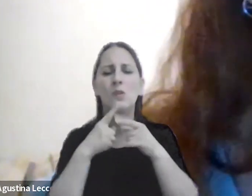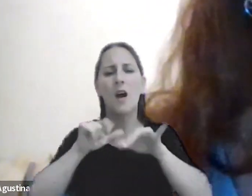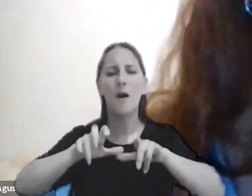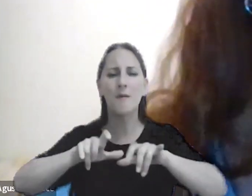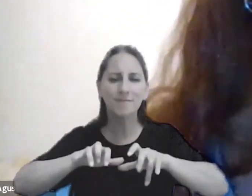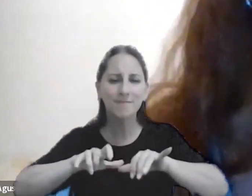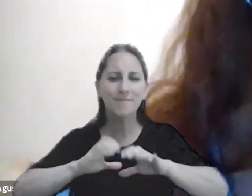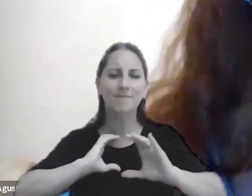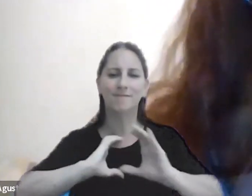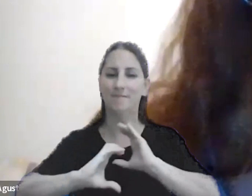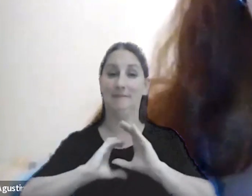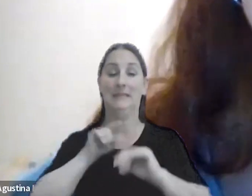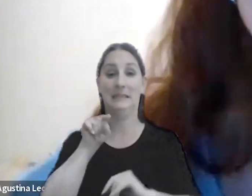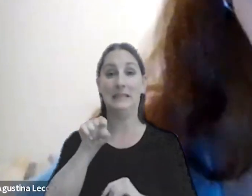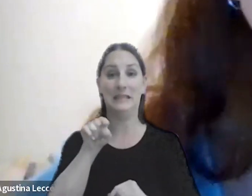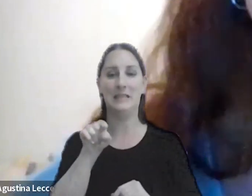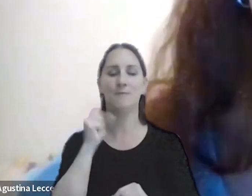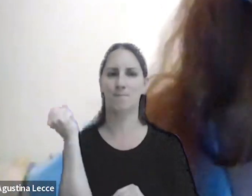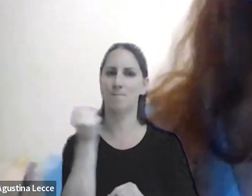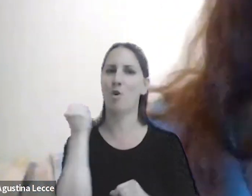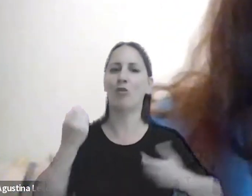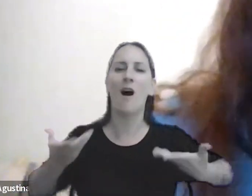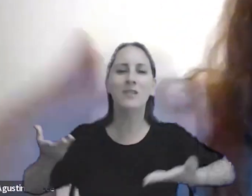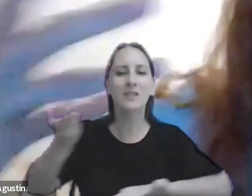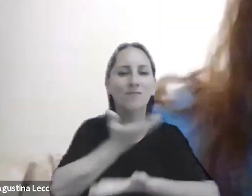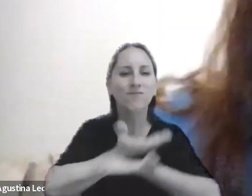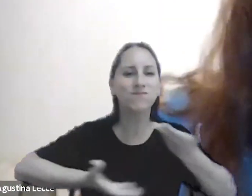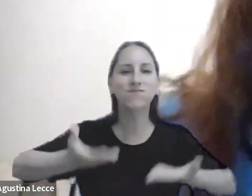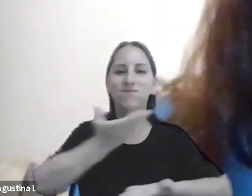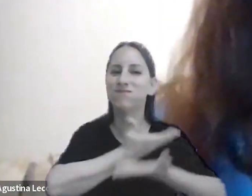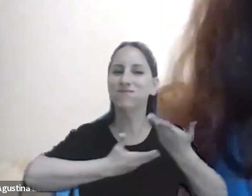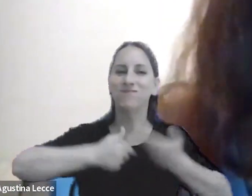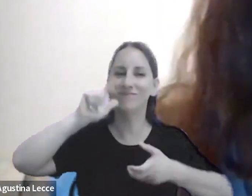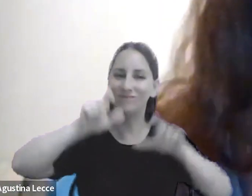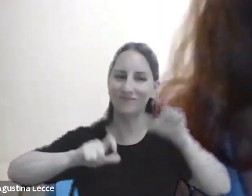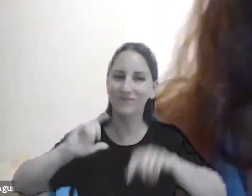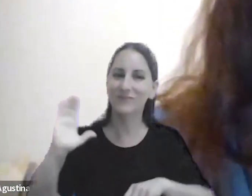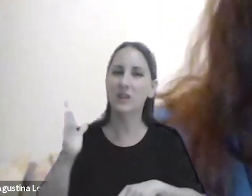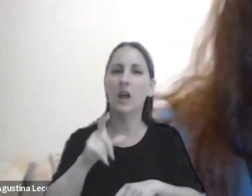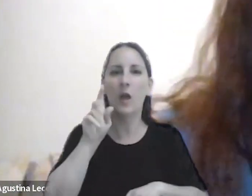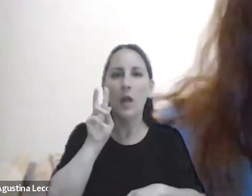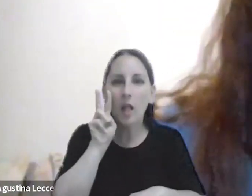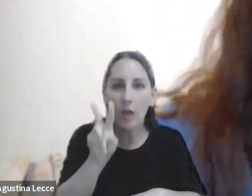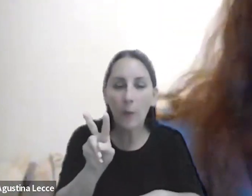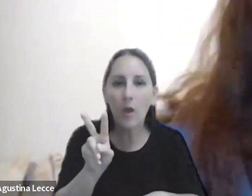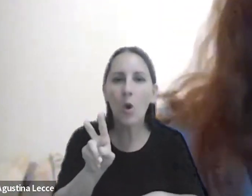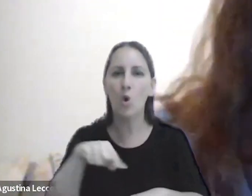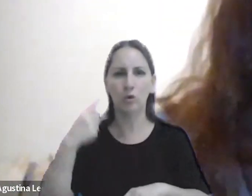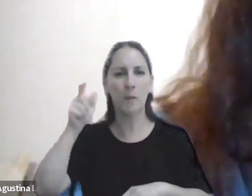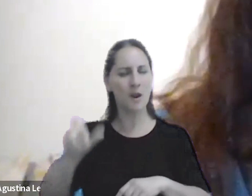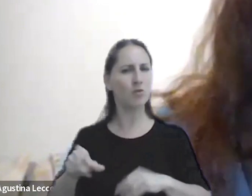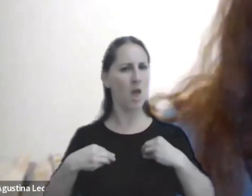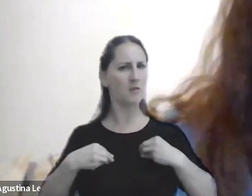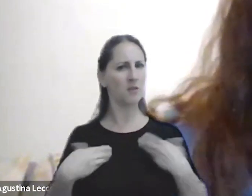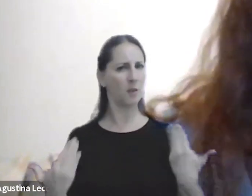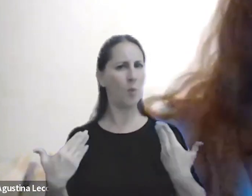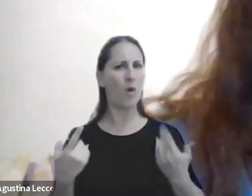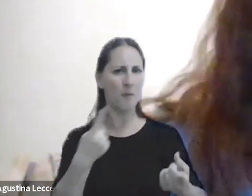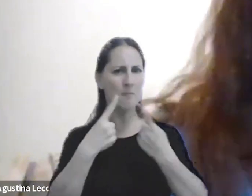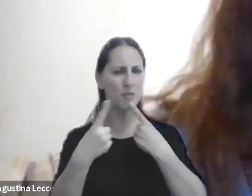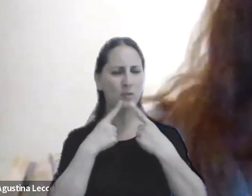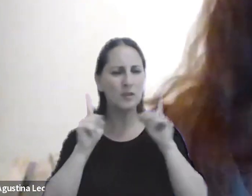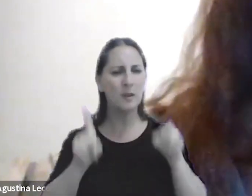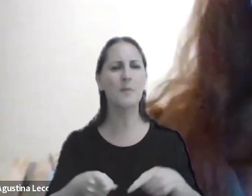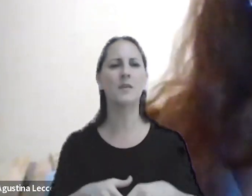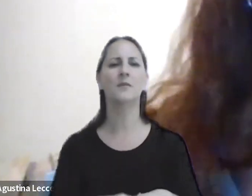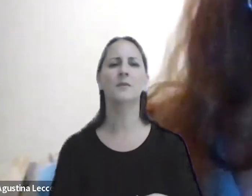es justamente lo que hace enriquecedor y aparte también anima a los demás a a preguntar no